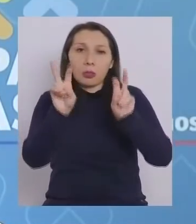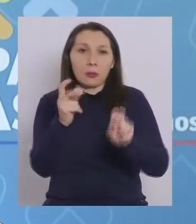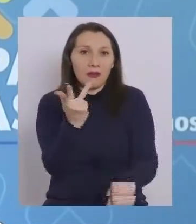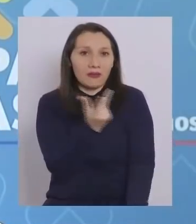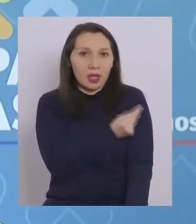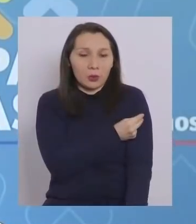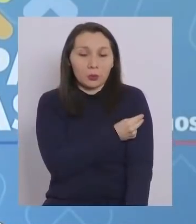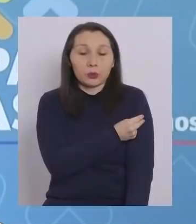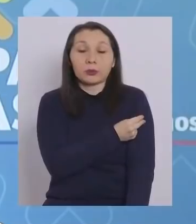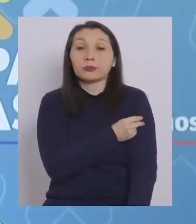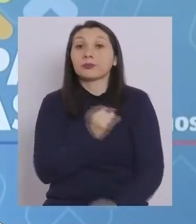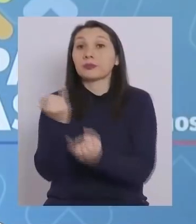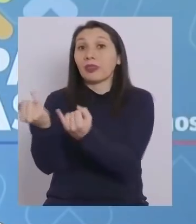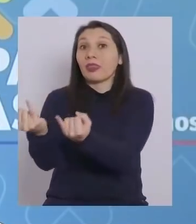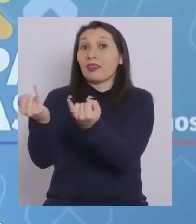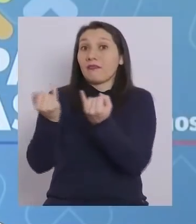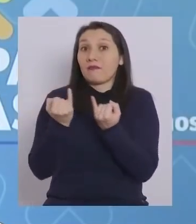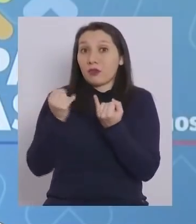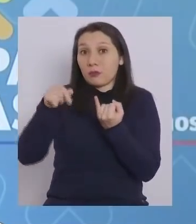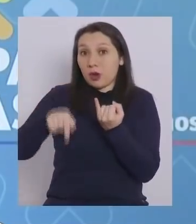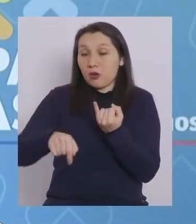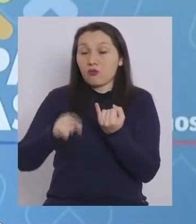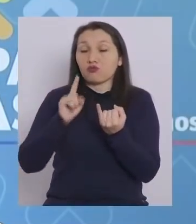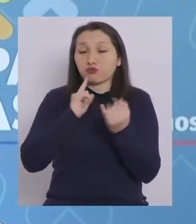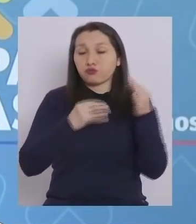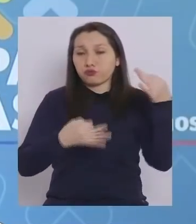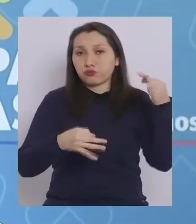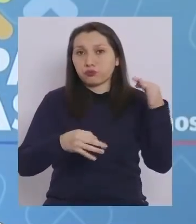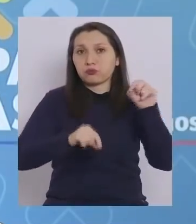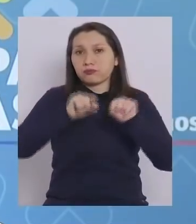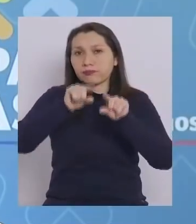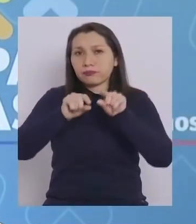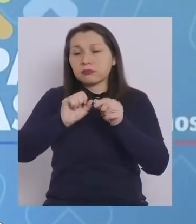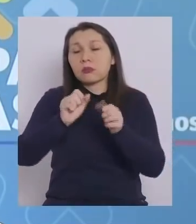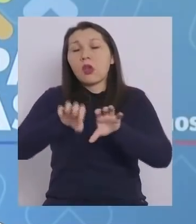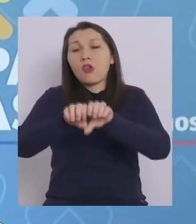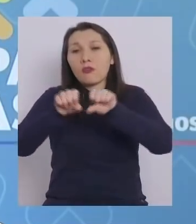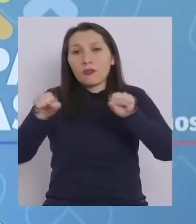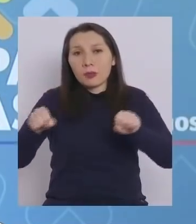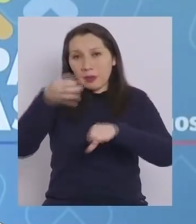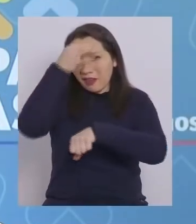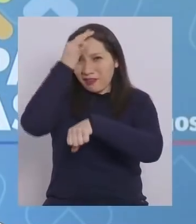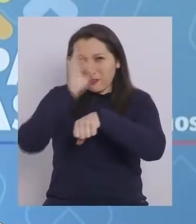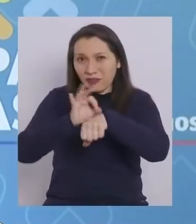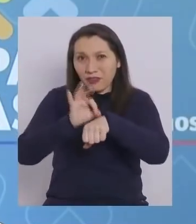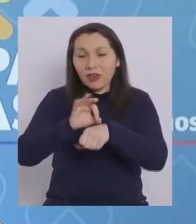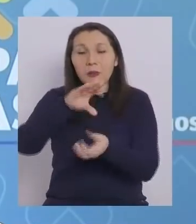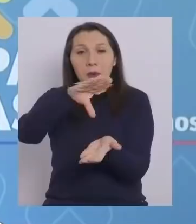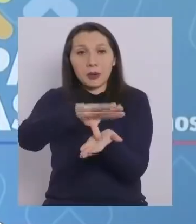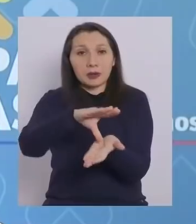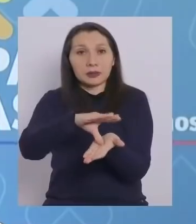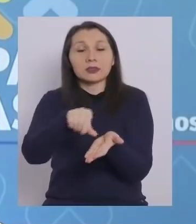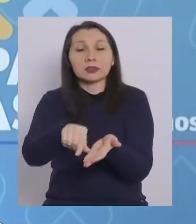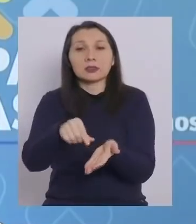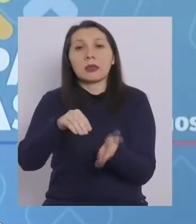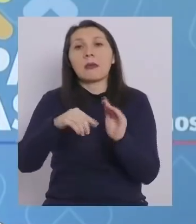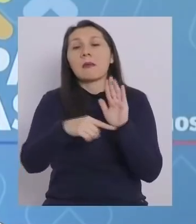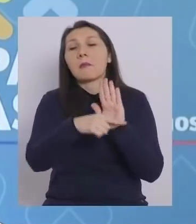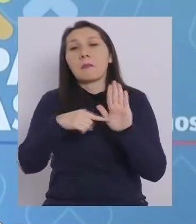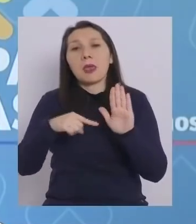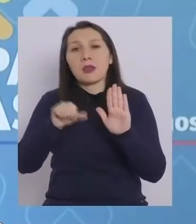Según el informe de hoy día, la variación de nuevos casos confirmados a nivel nacional es de menos